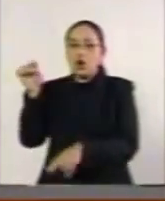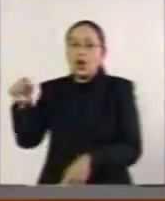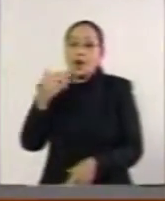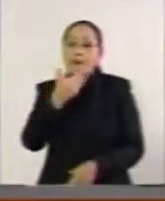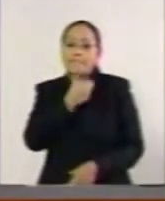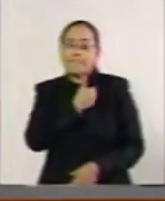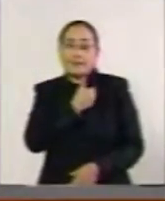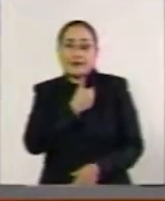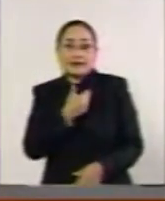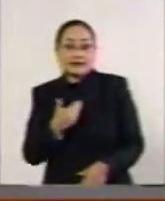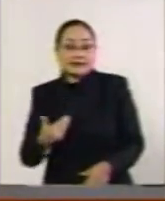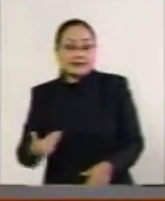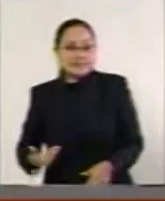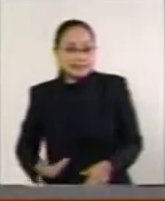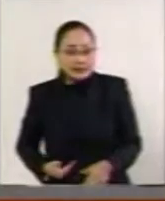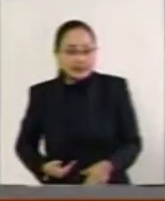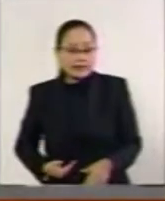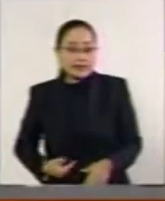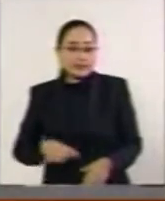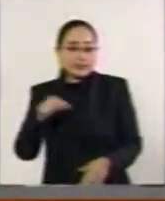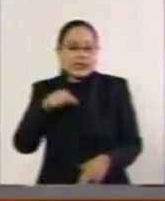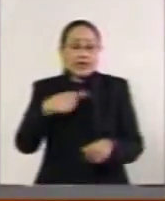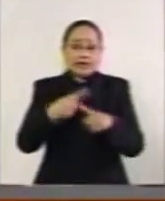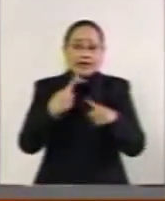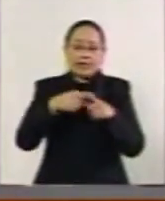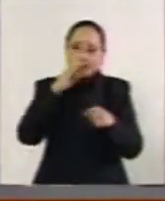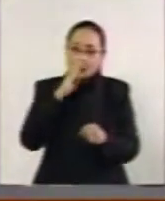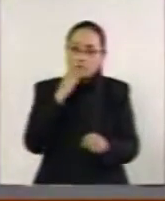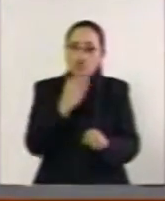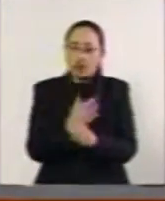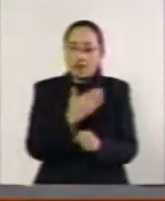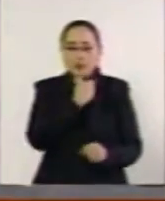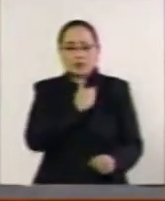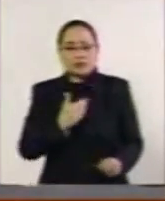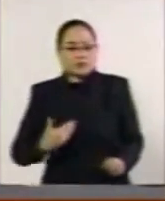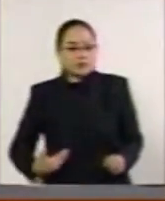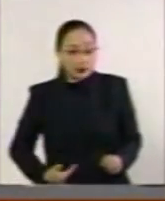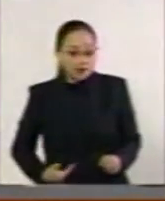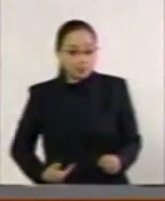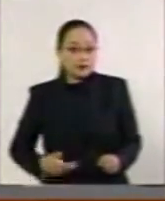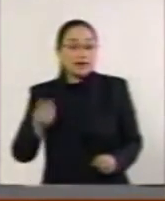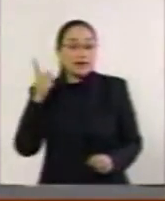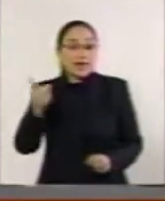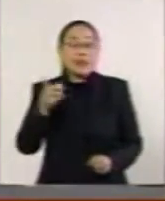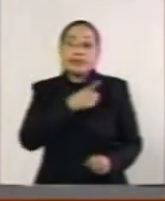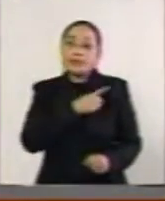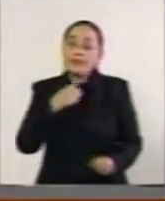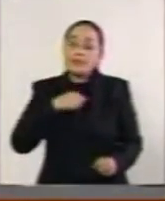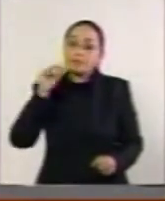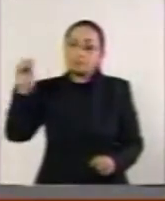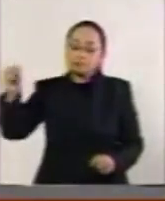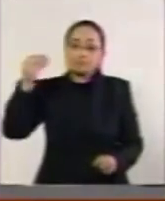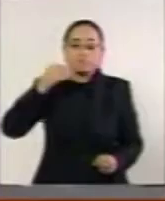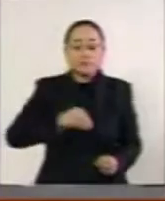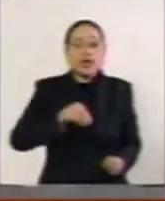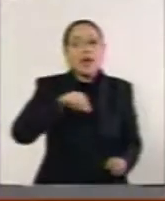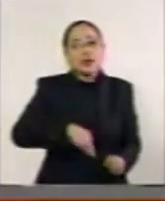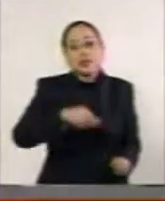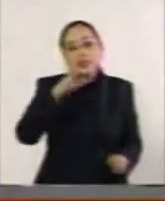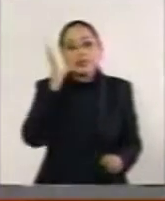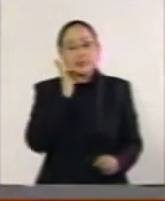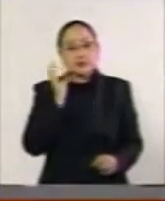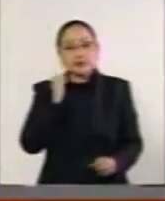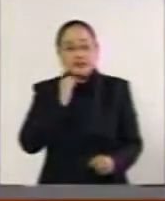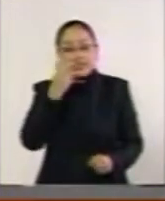a quien es titular del Poder Ejecutivo Federal a que mande al Senado de la República